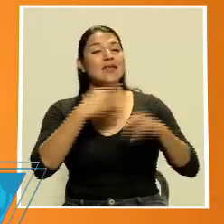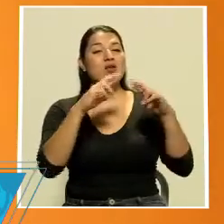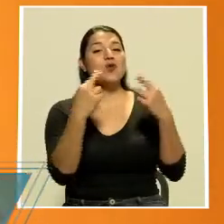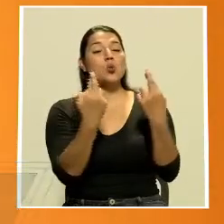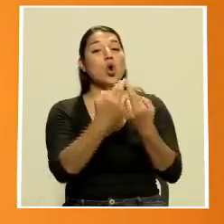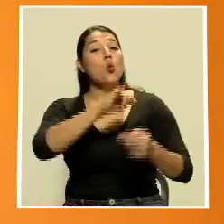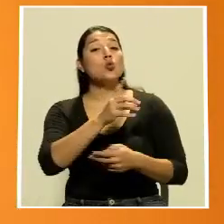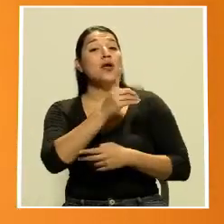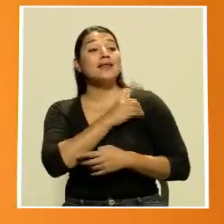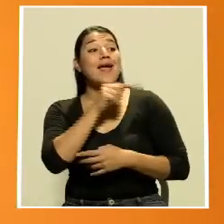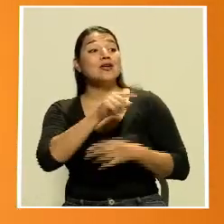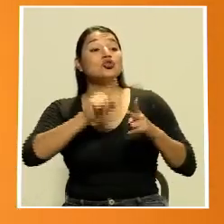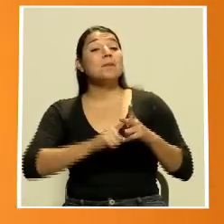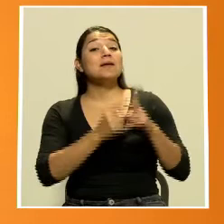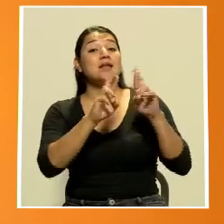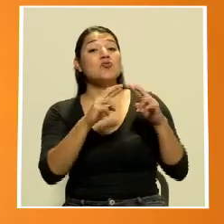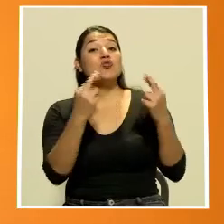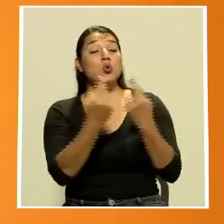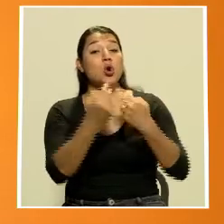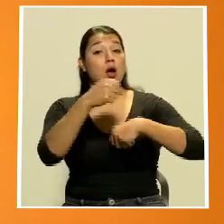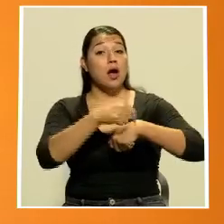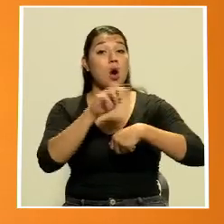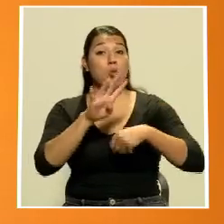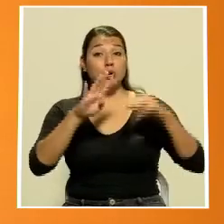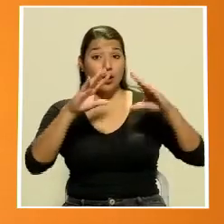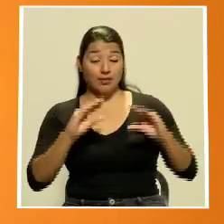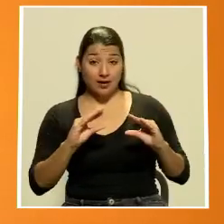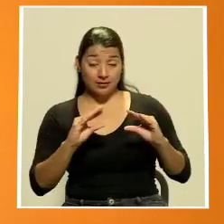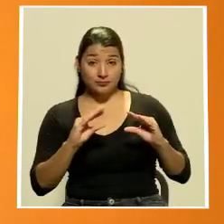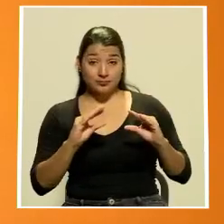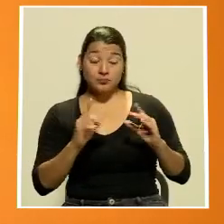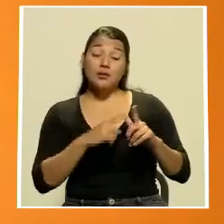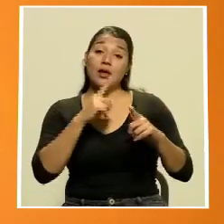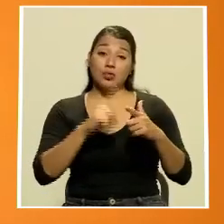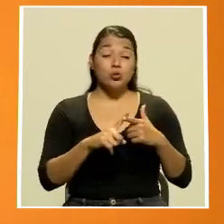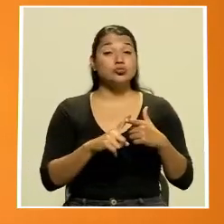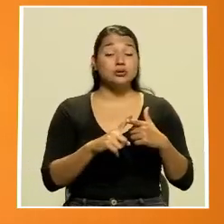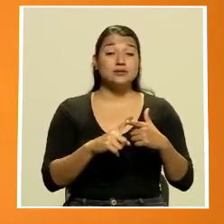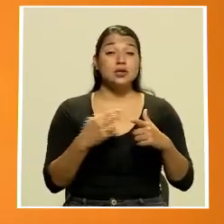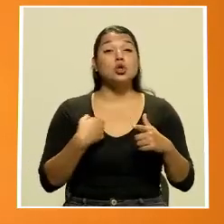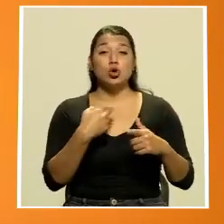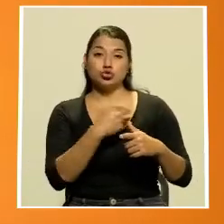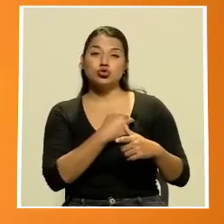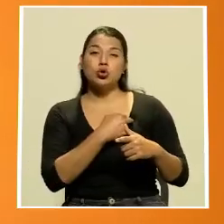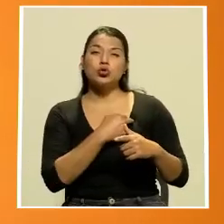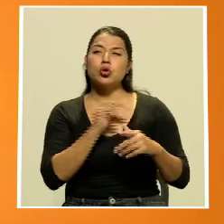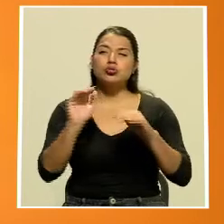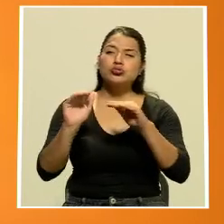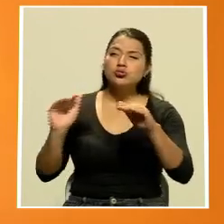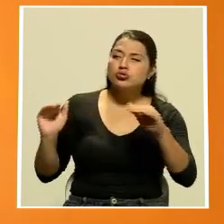sesionar a las 4 de la tarde. Entonces estaríamos convocando como